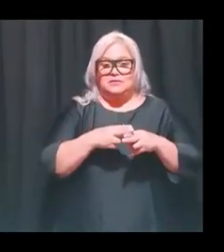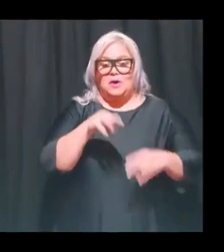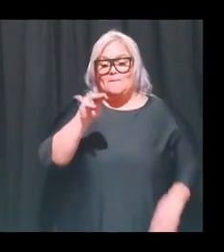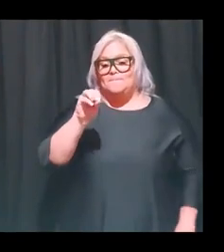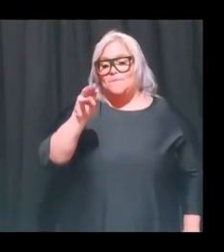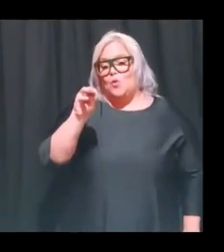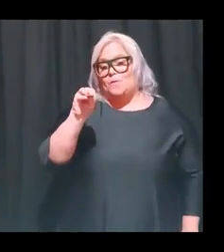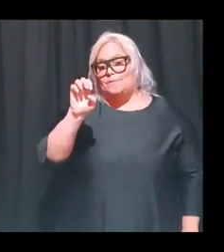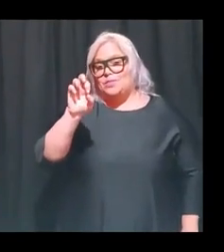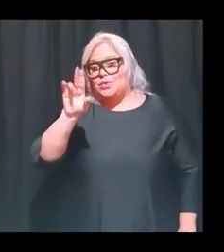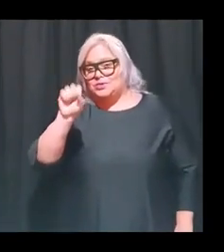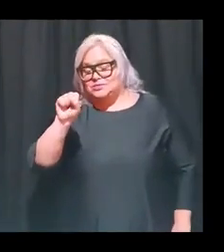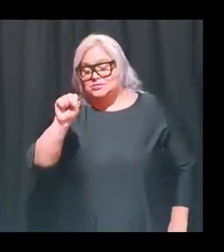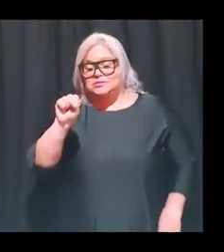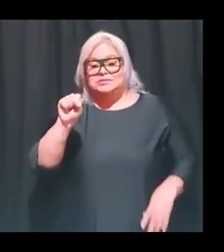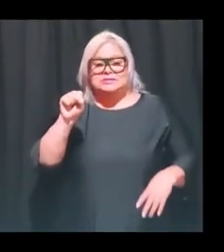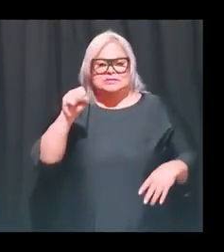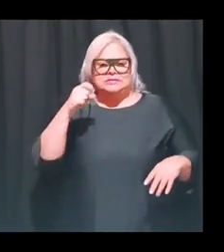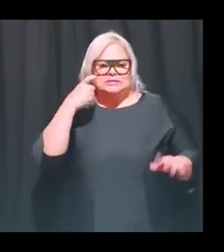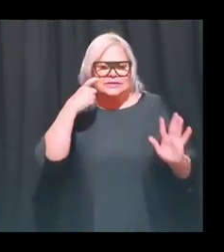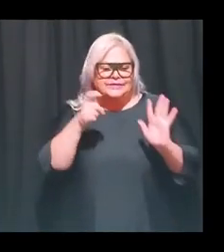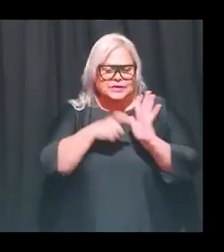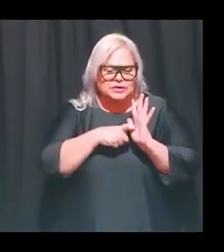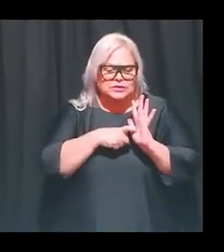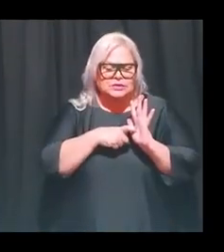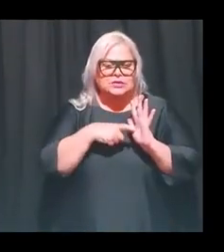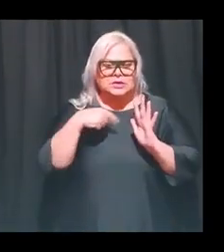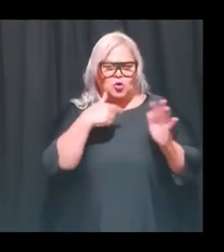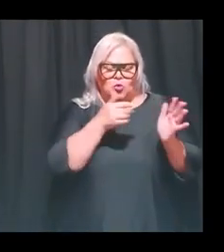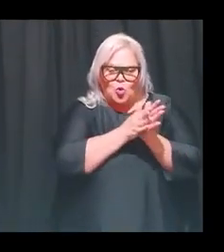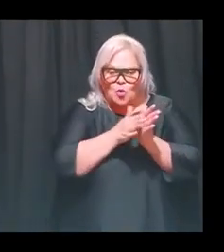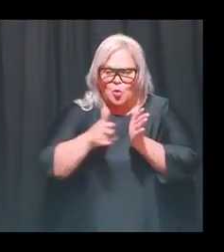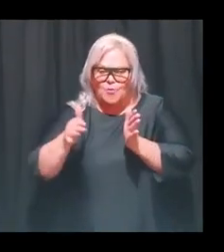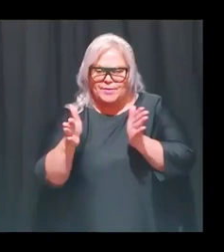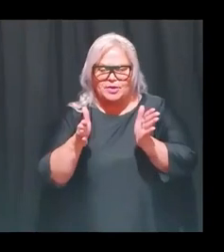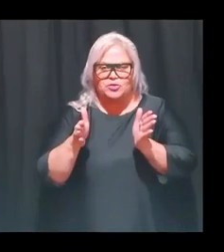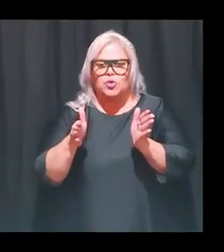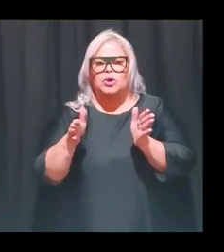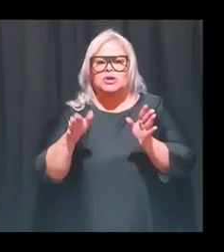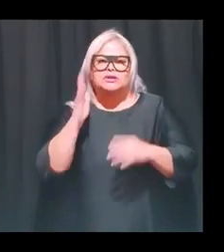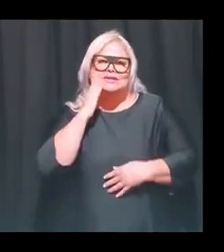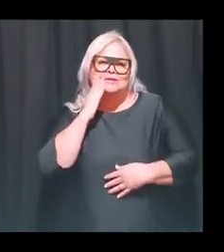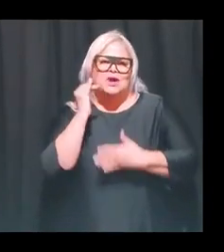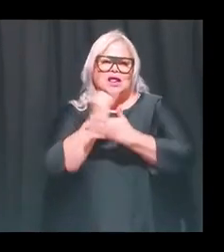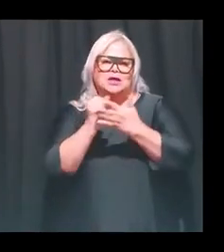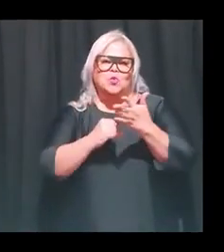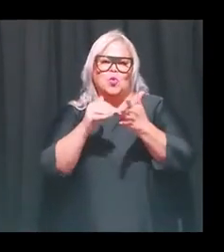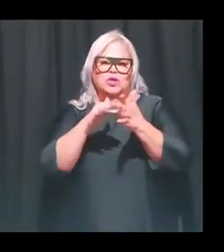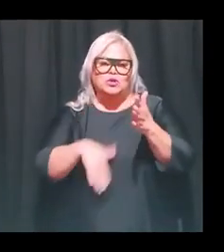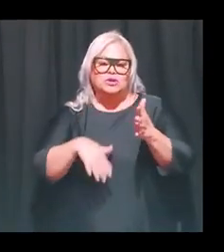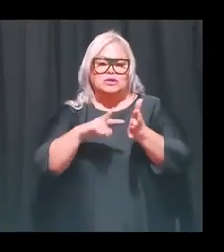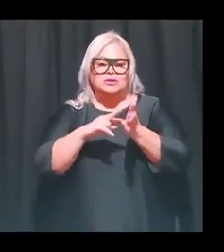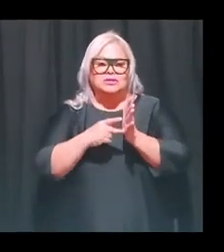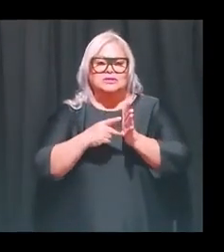a mí me parece que si se fijan bien tiene un movimiento similar a esos dibujos que hicieron los estudiantes o sea